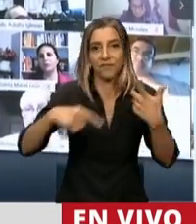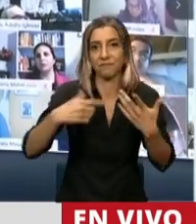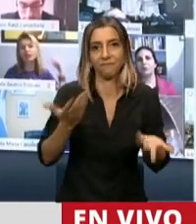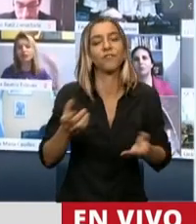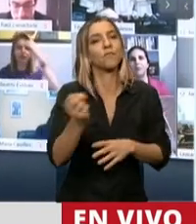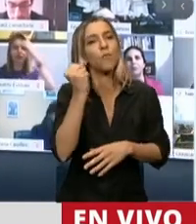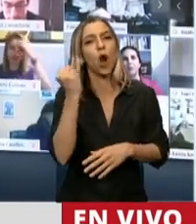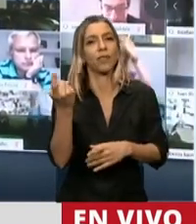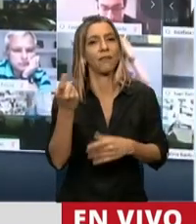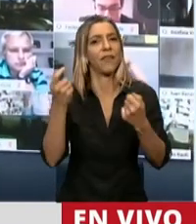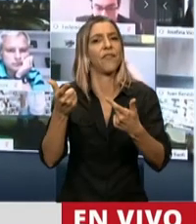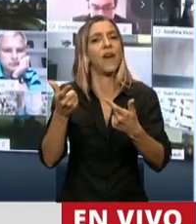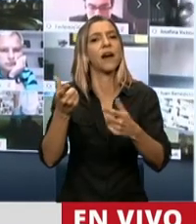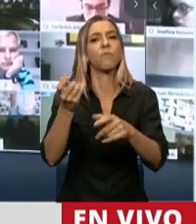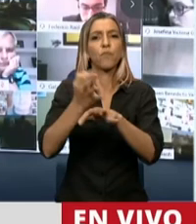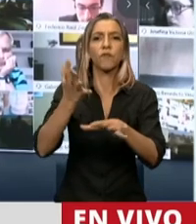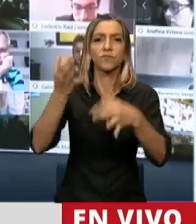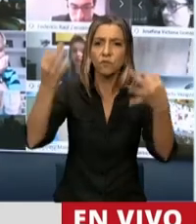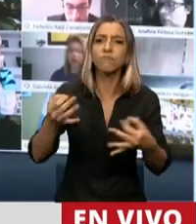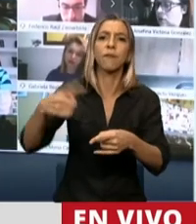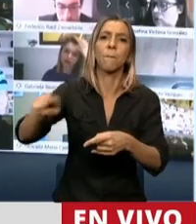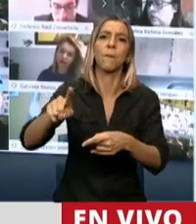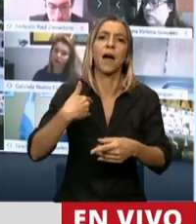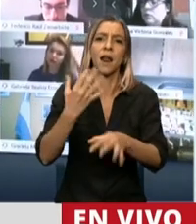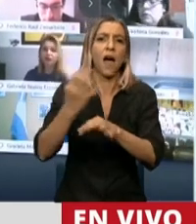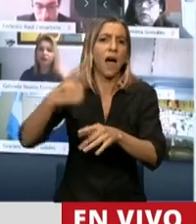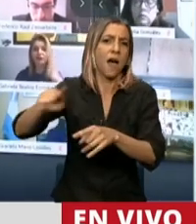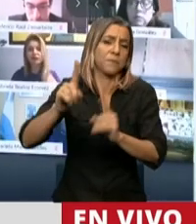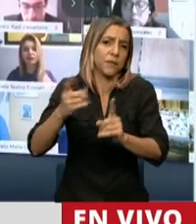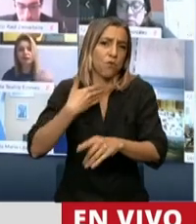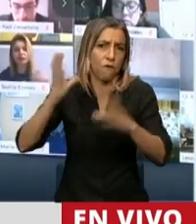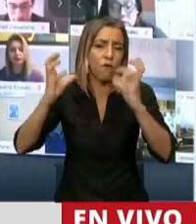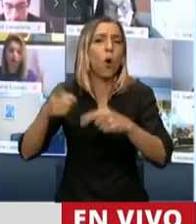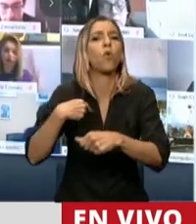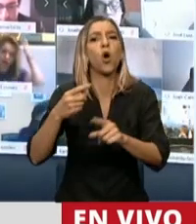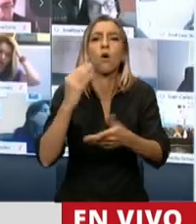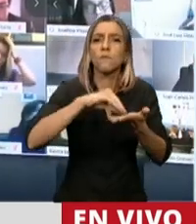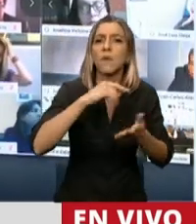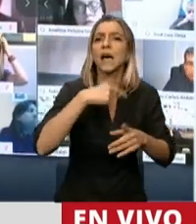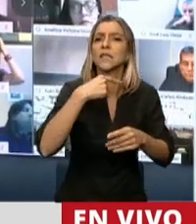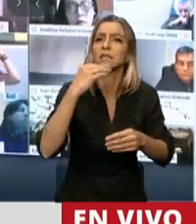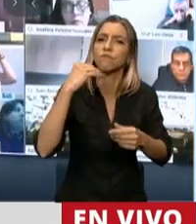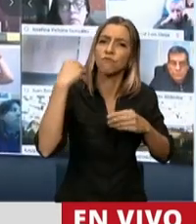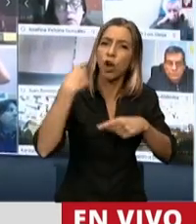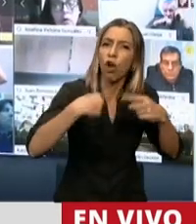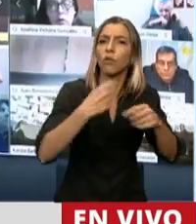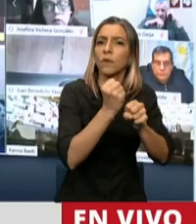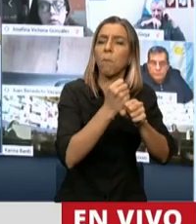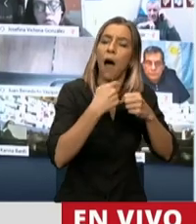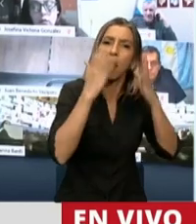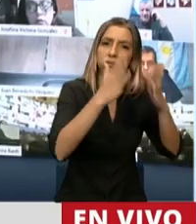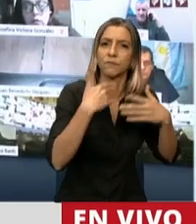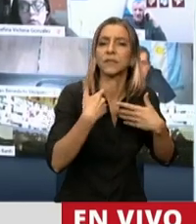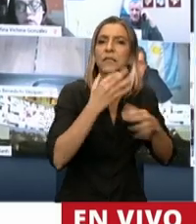Contar con esta norma general y unificada para toda la Argentina es un paso que hoy debemos dar. Muchas gracias, señor